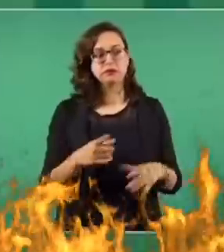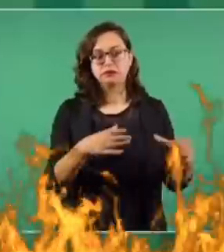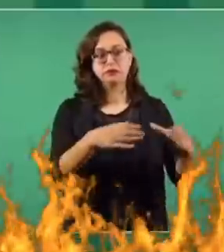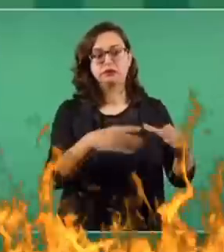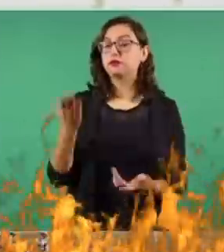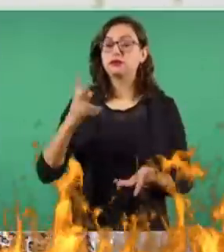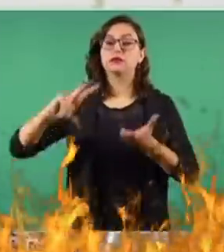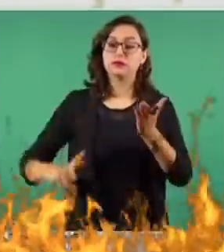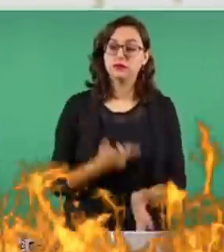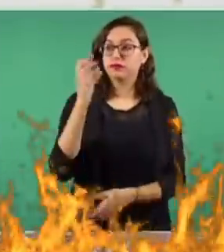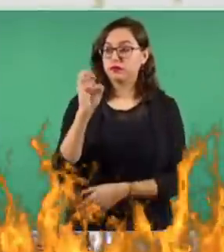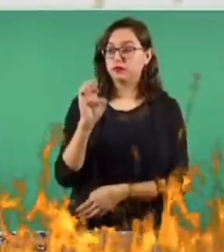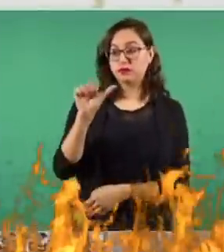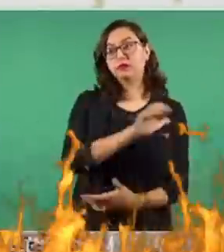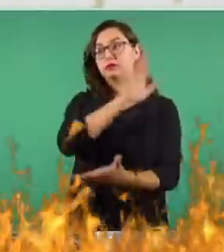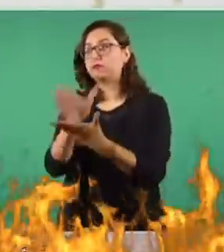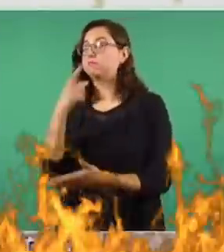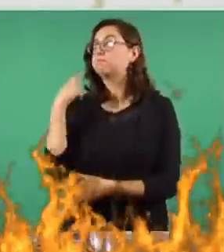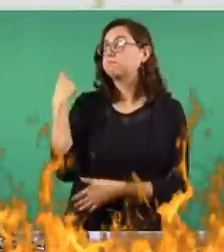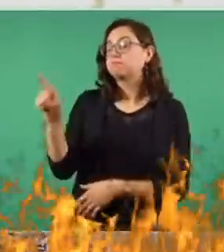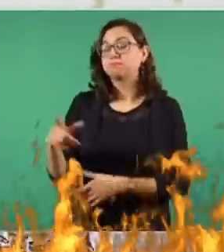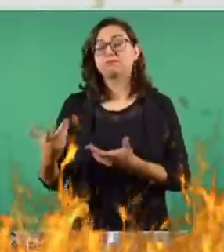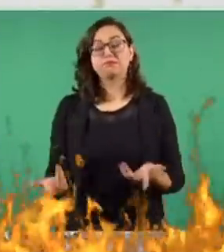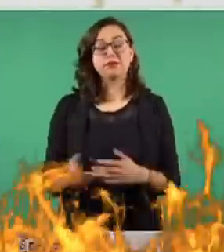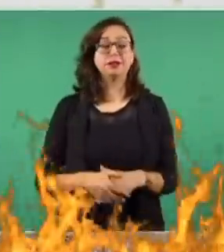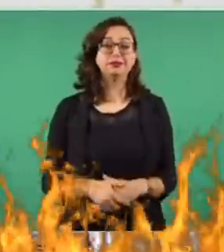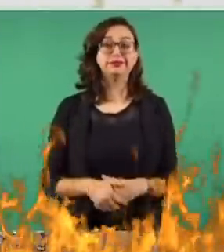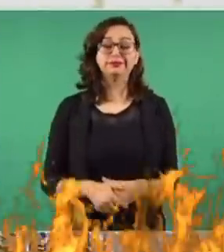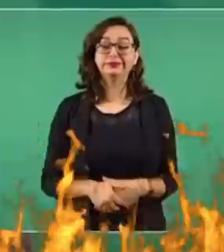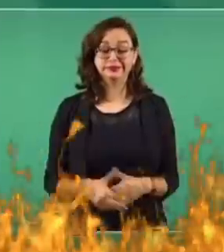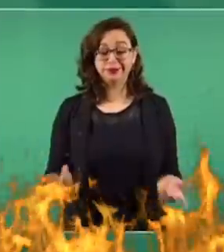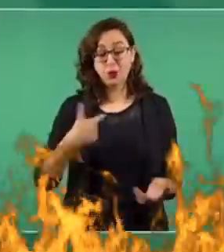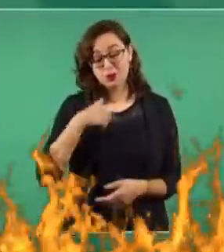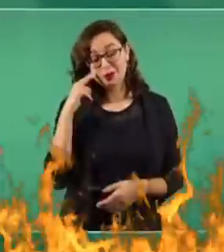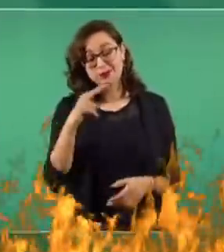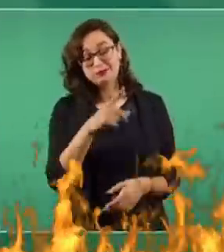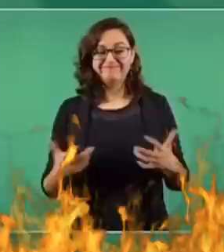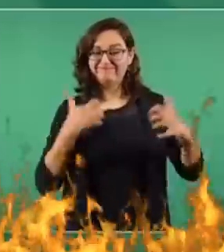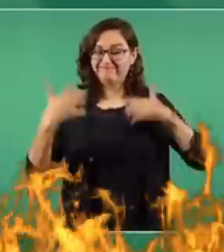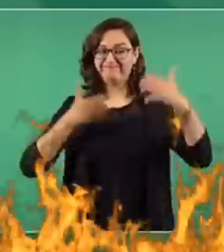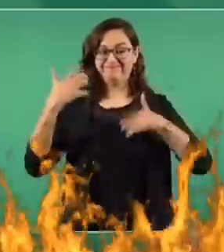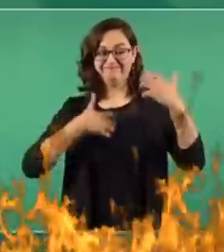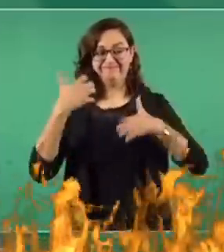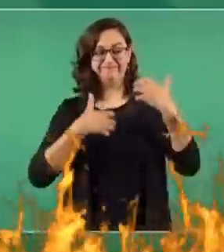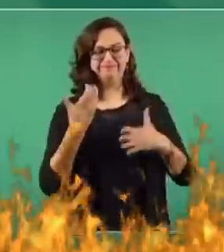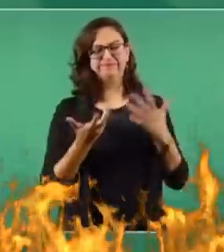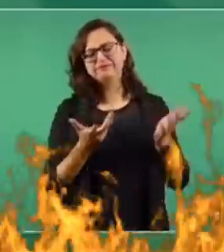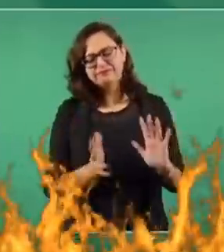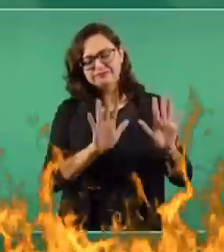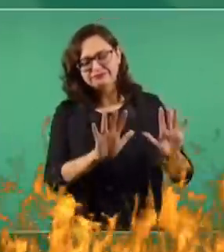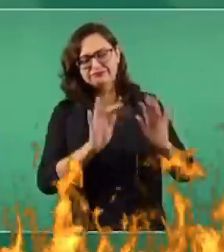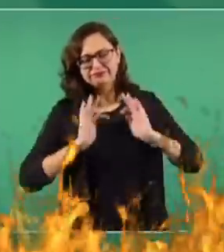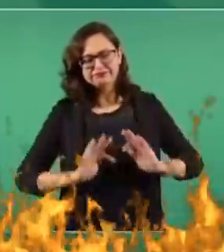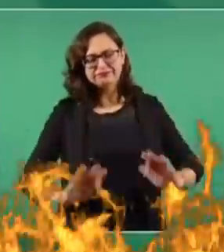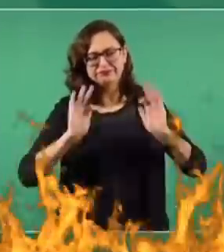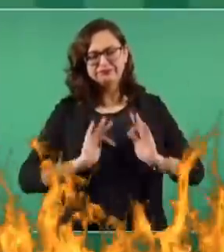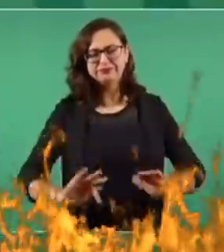decidieron irse a la OEA. Entonces están, pues, un poco ofuscados. Ojalá y se vayan serenando. Además,